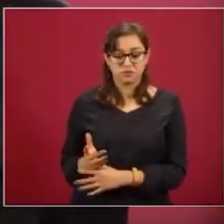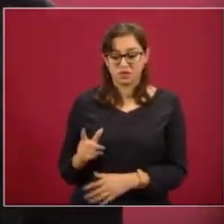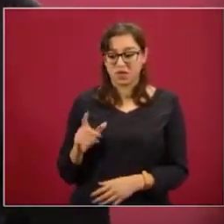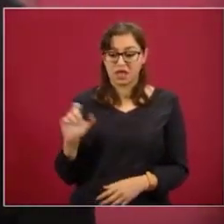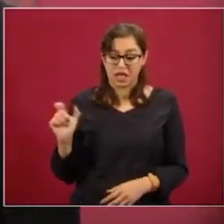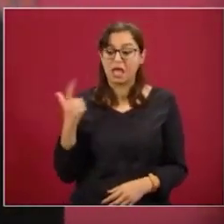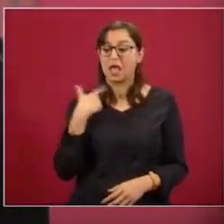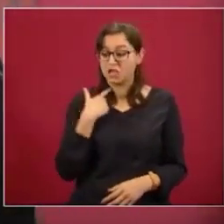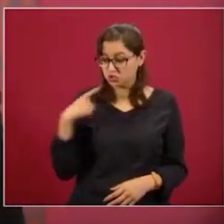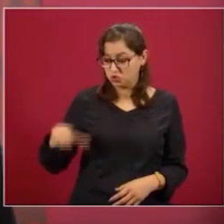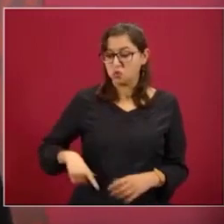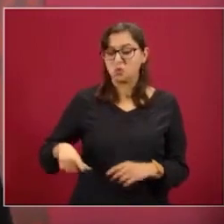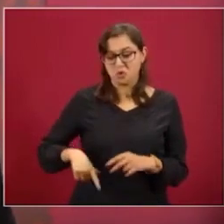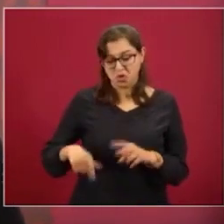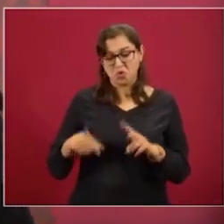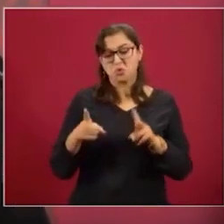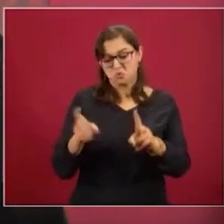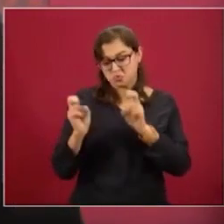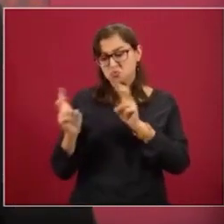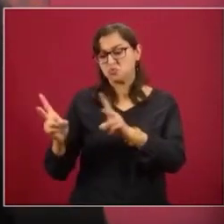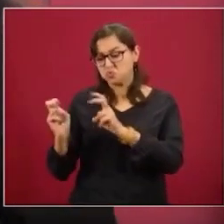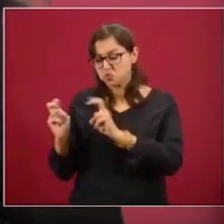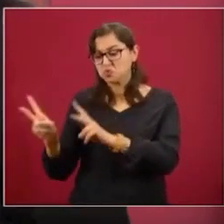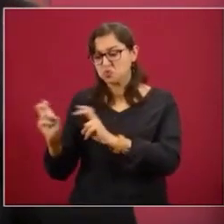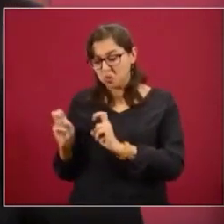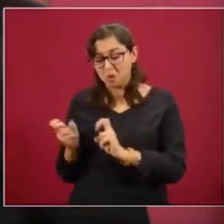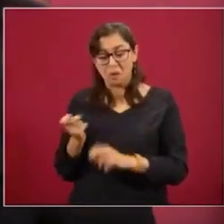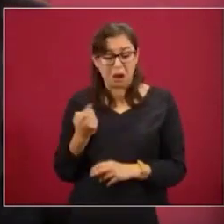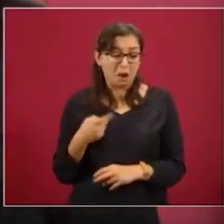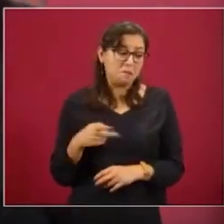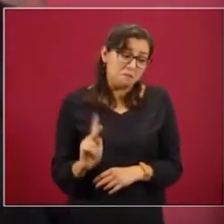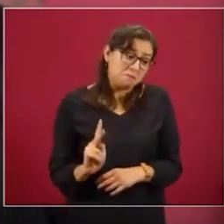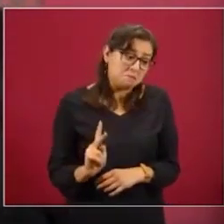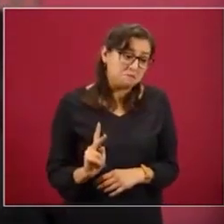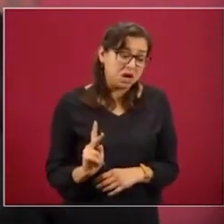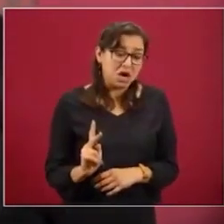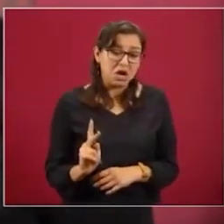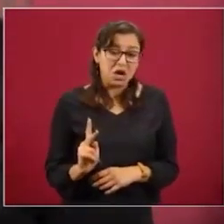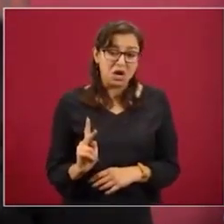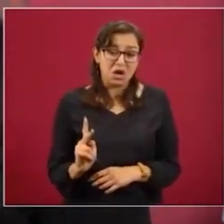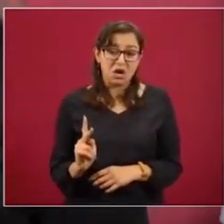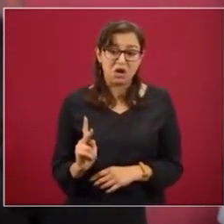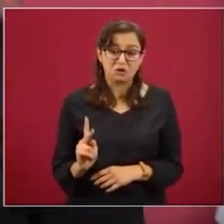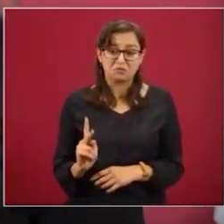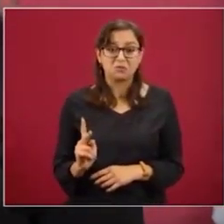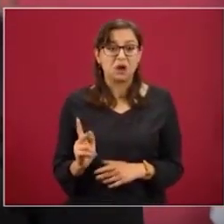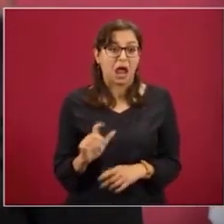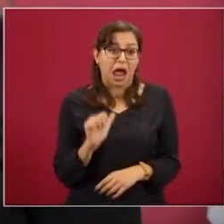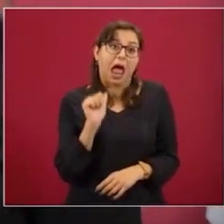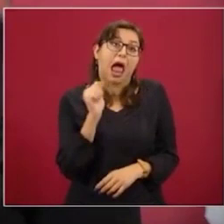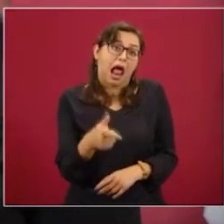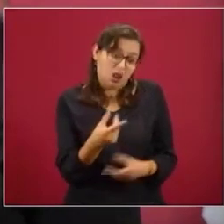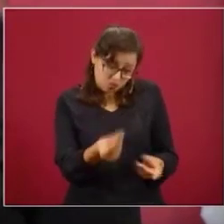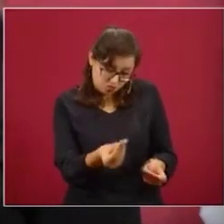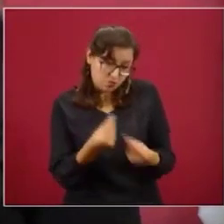nos daban algo.